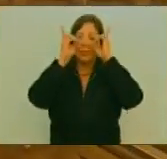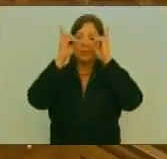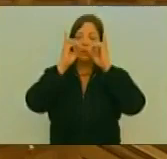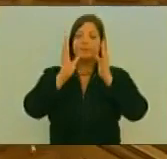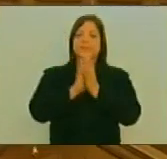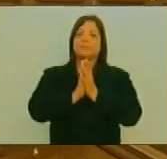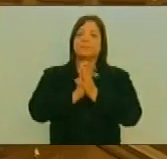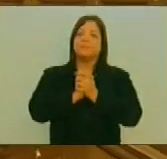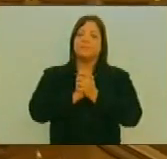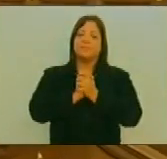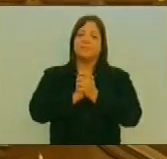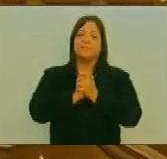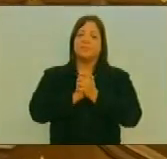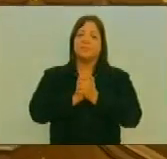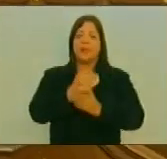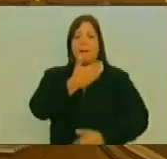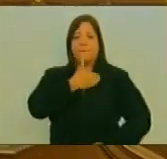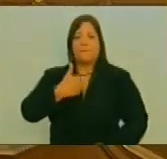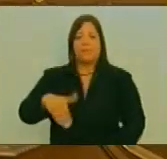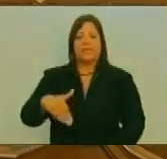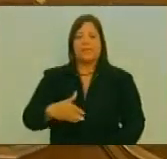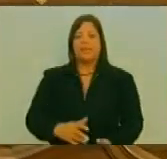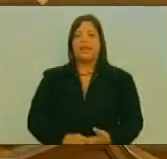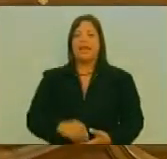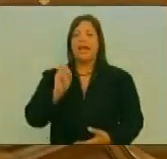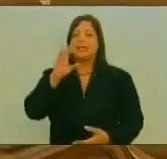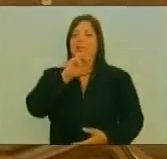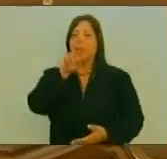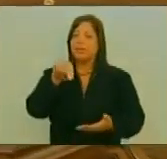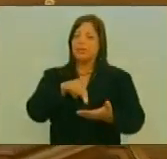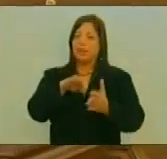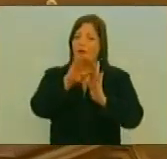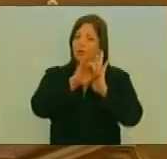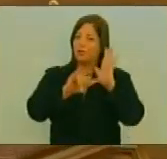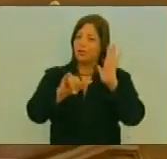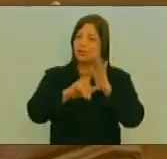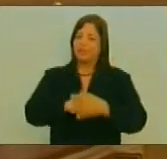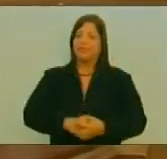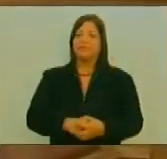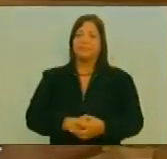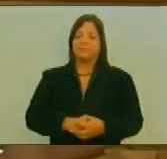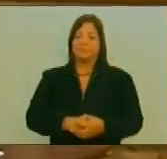compatriota Presidenta De la Asamblea Nacional Constituyente